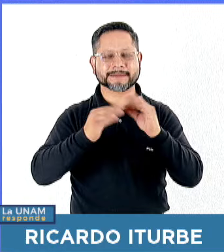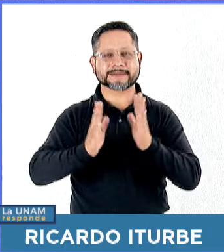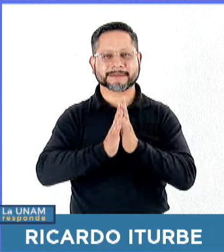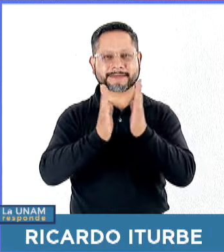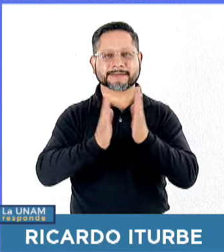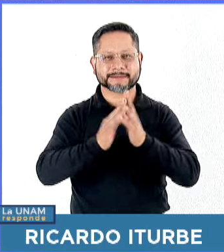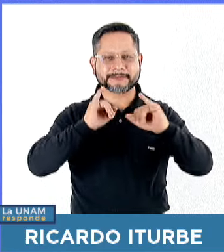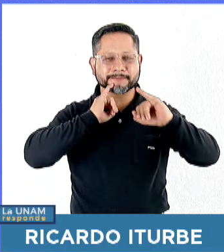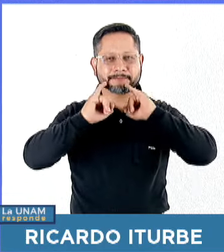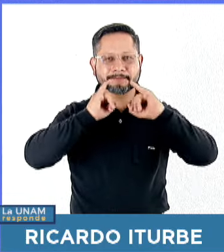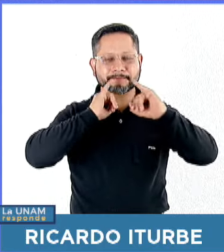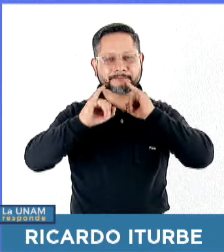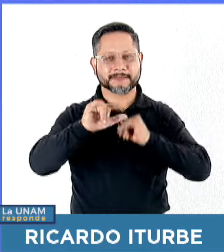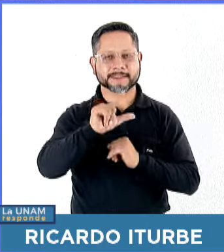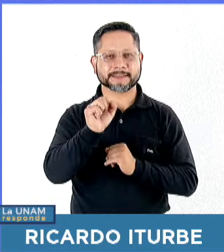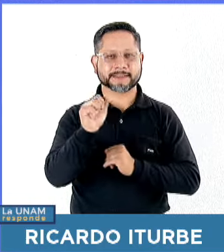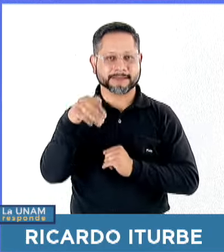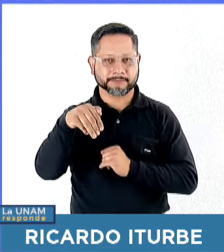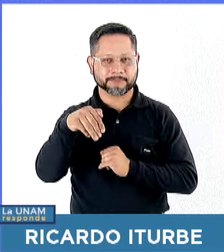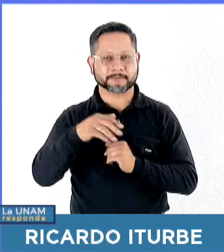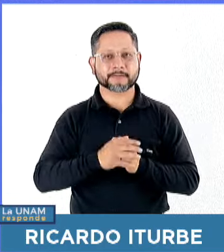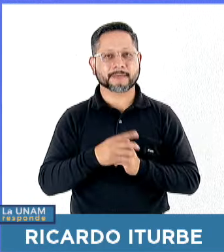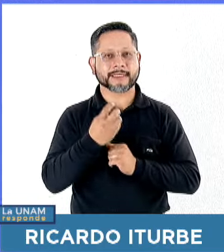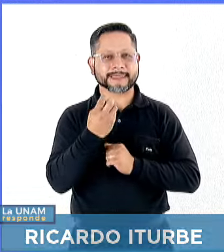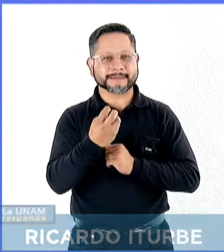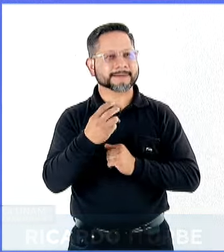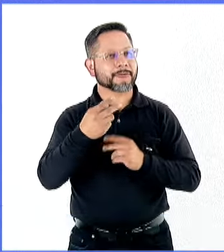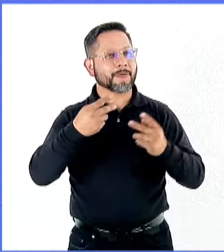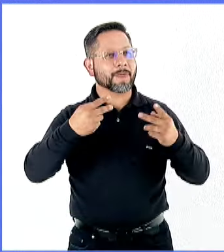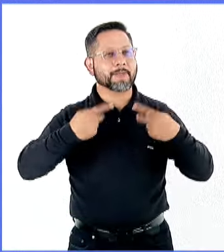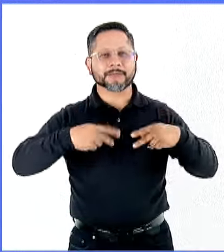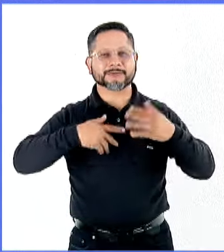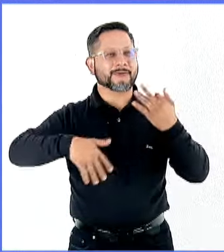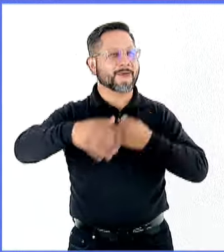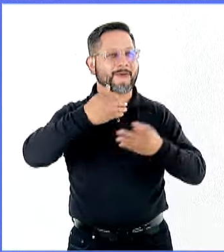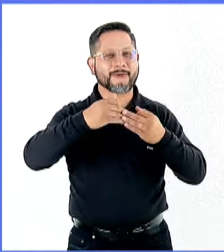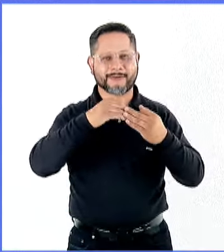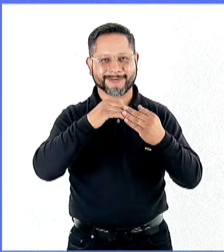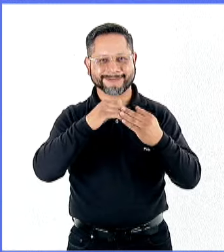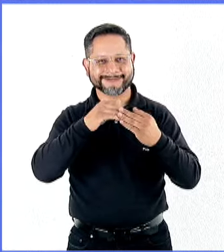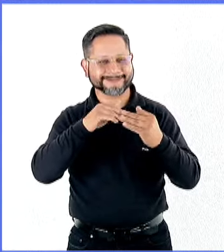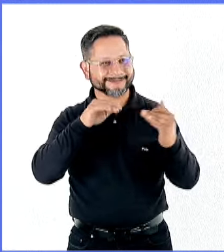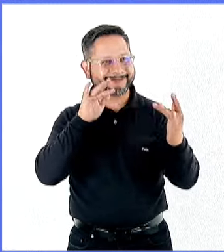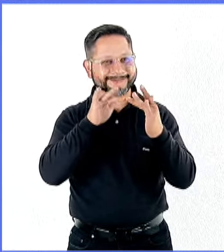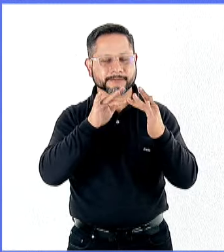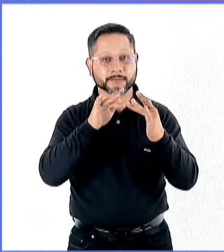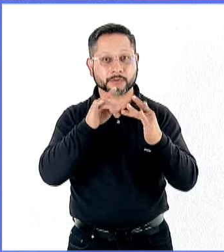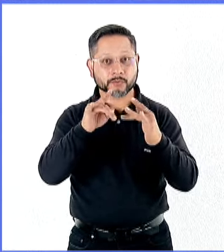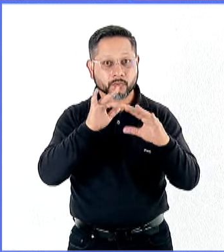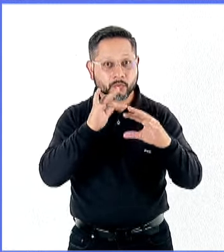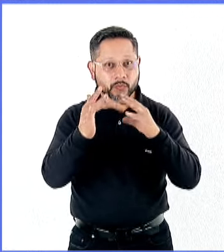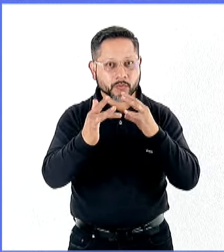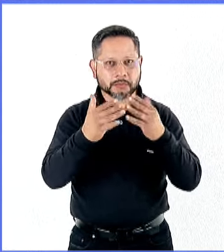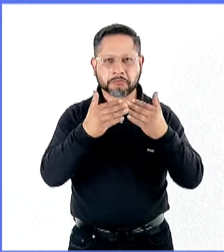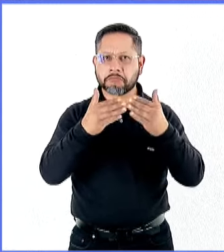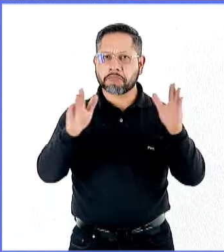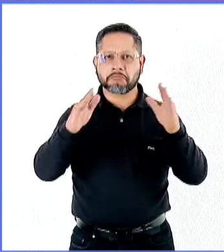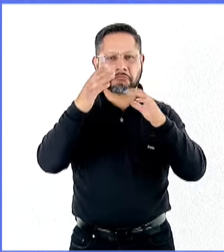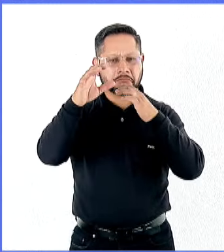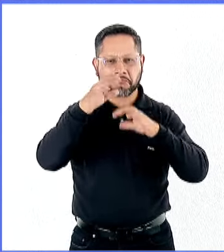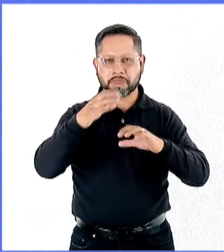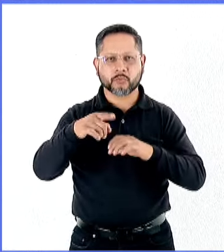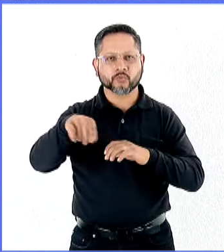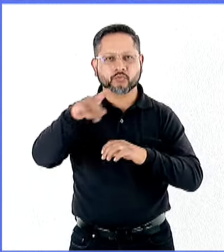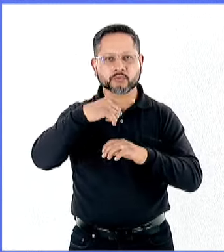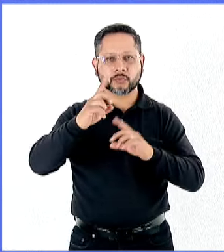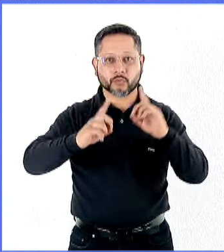interpretación de lengua de señas mexicana que nos permite llegar a un público más amplio. Les recordamos que nuestras vías de comunicación están abiertas en todo momento